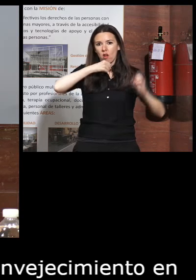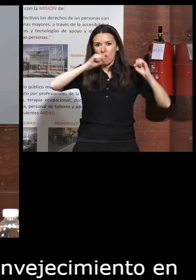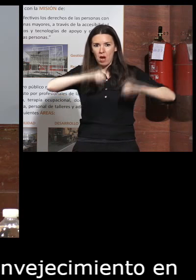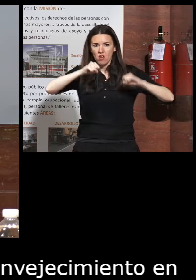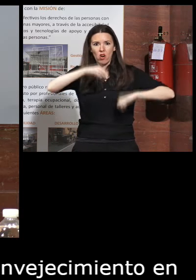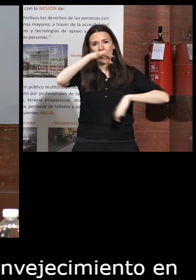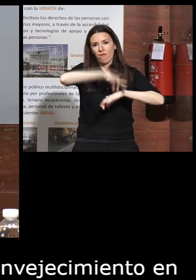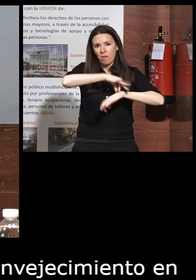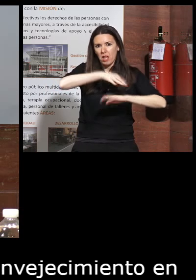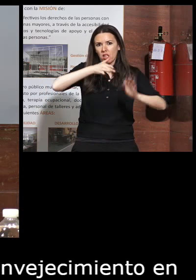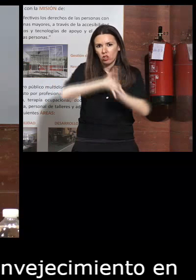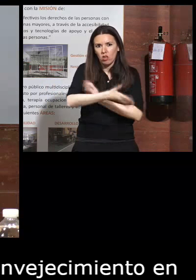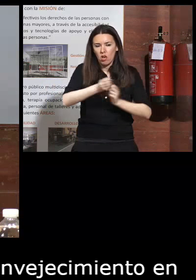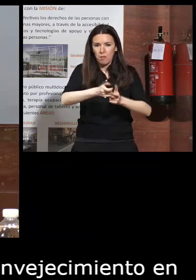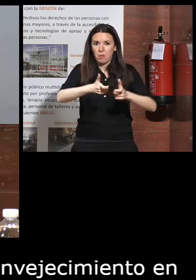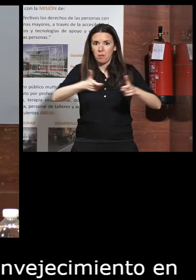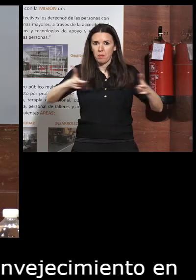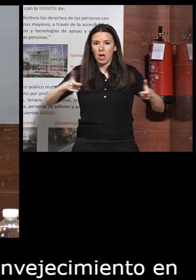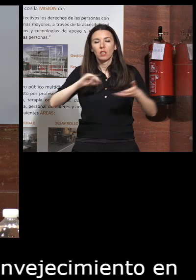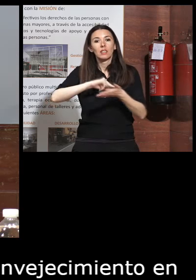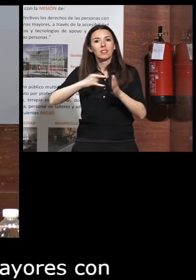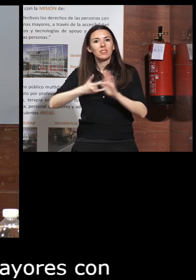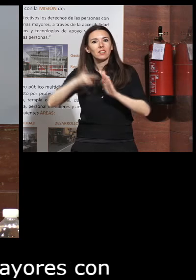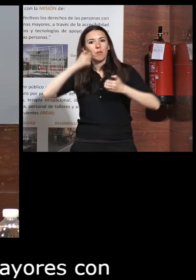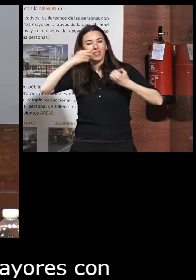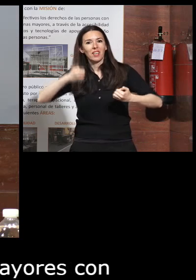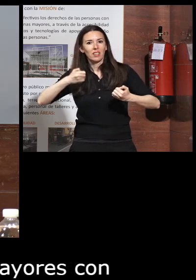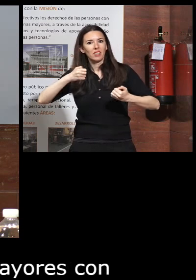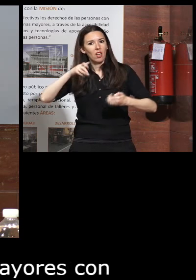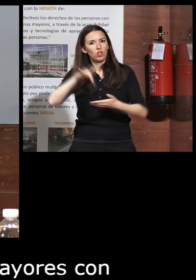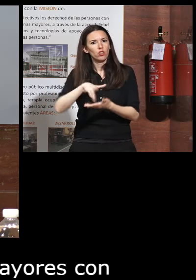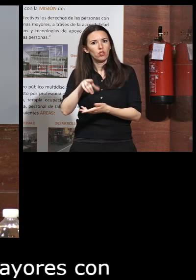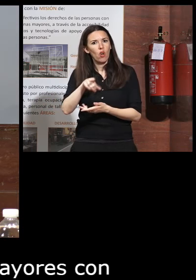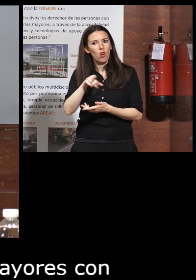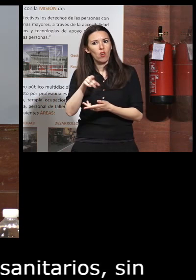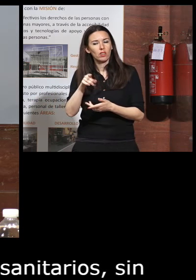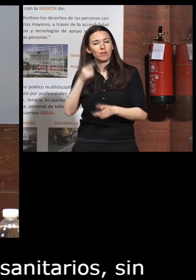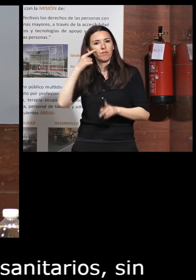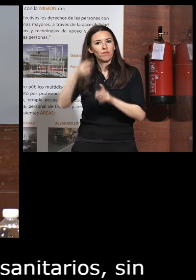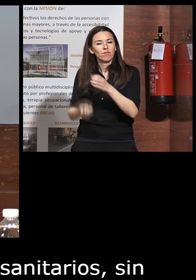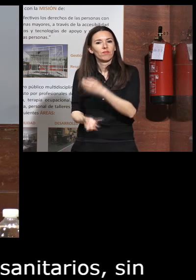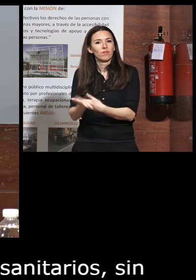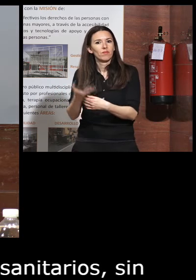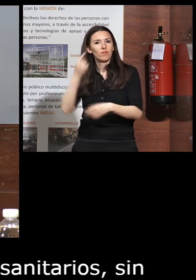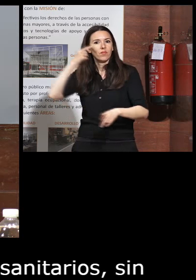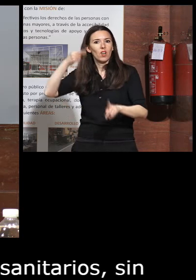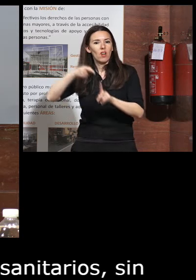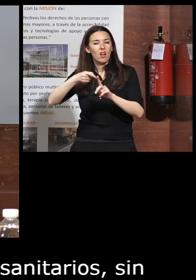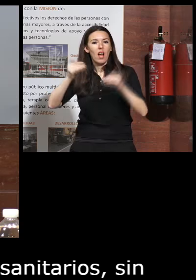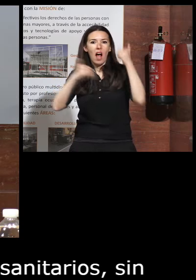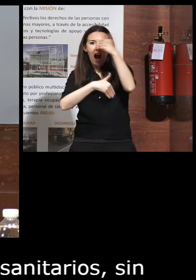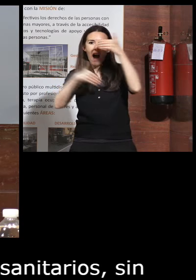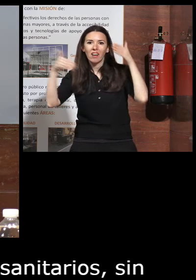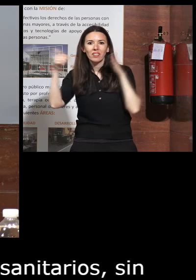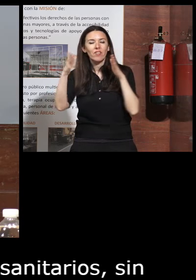enfermedades crónicas y los sistemas sanitarios sin embargo que han sido diseñados para atender no a